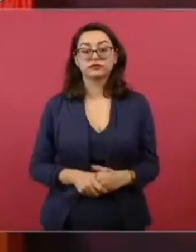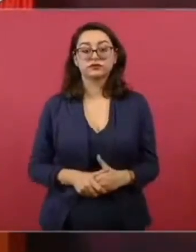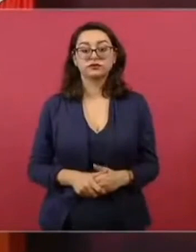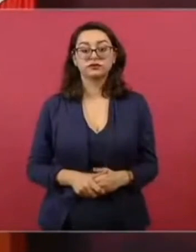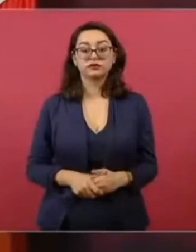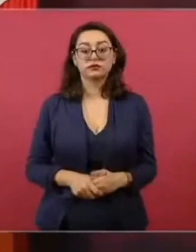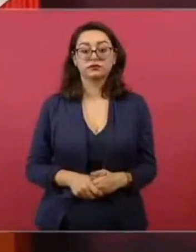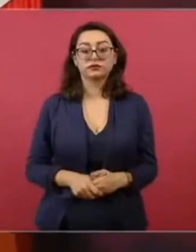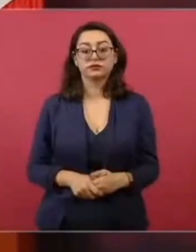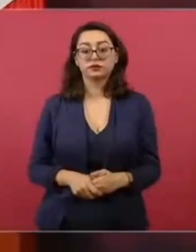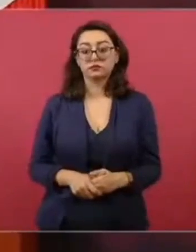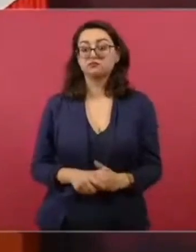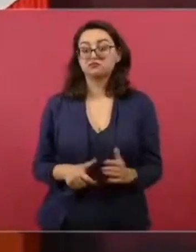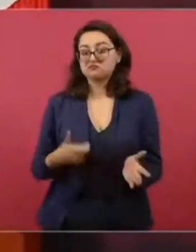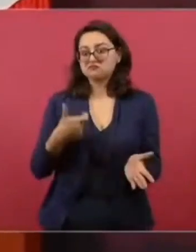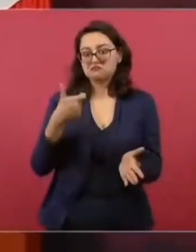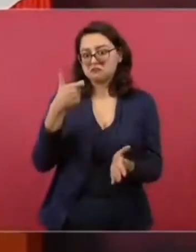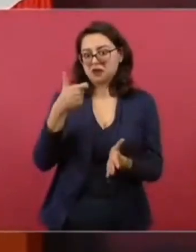Los tres.